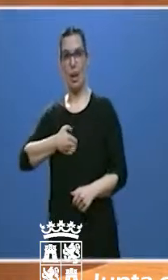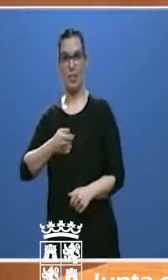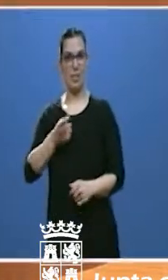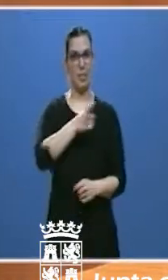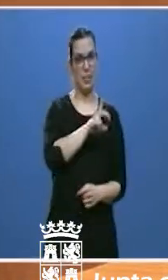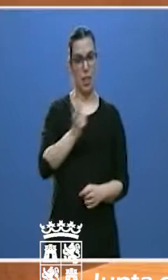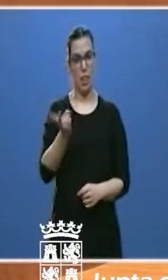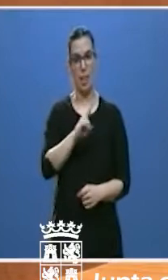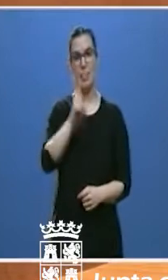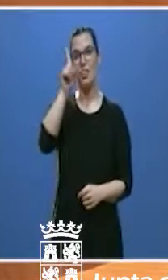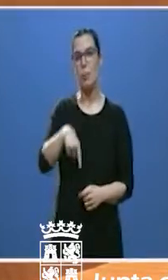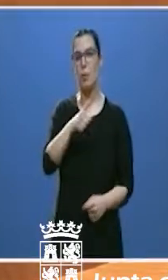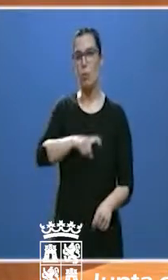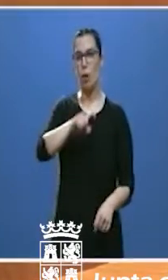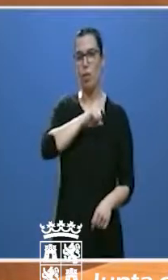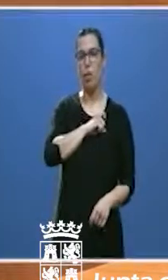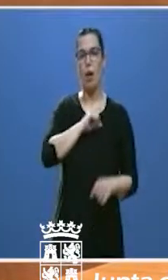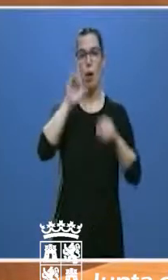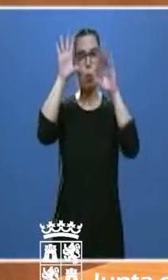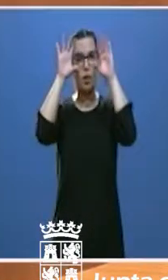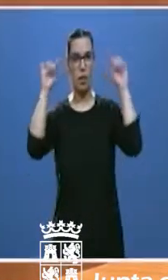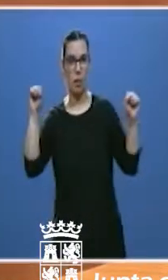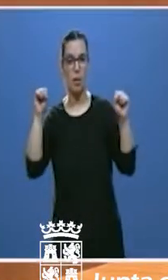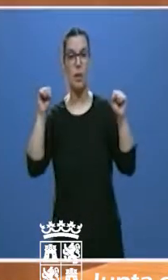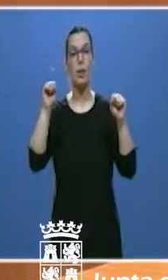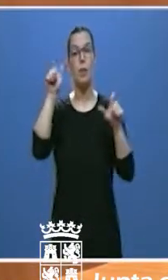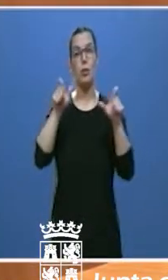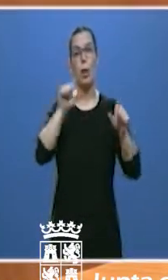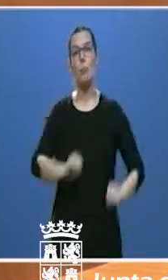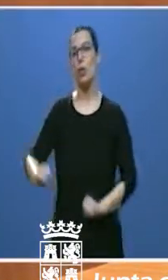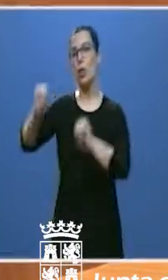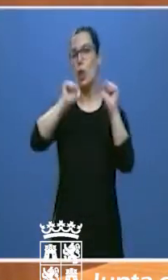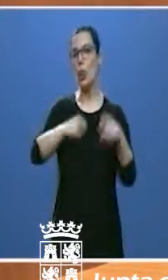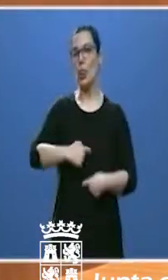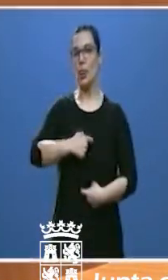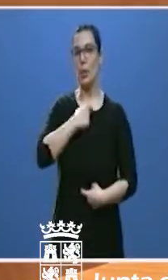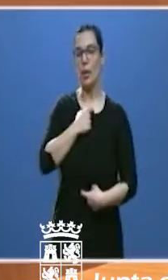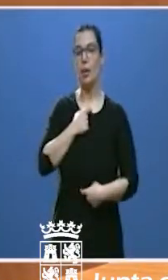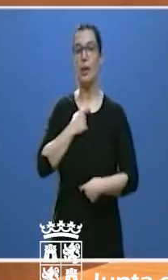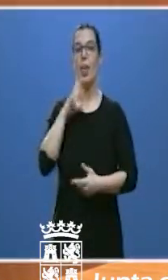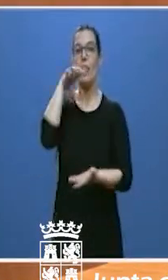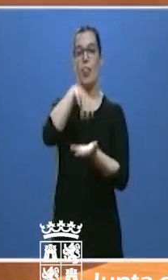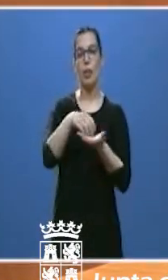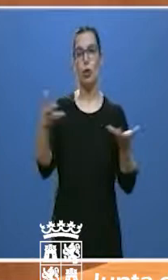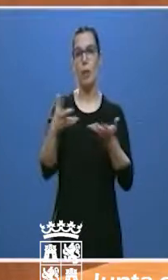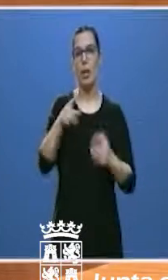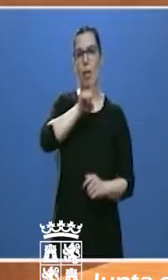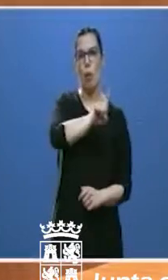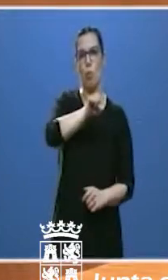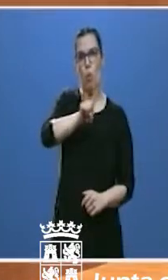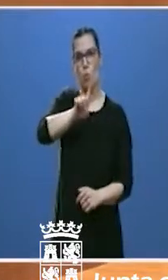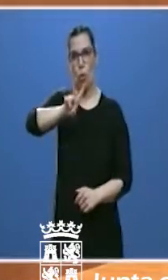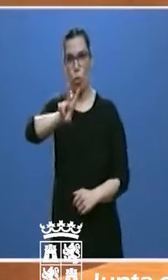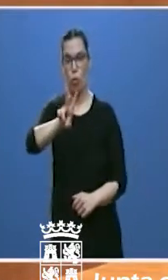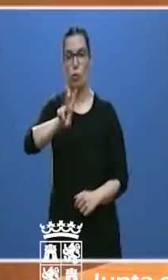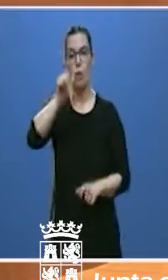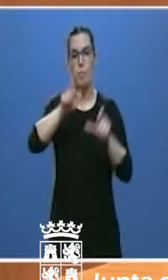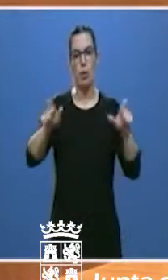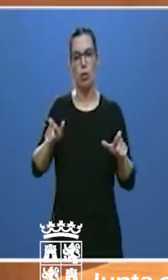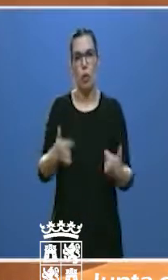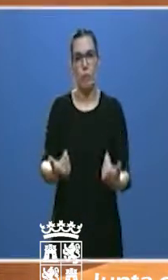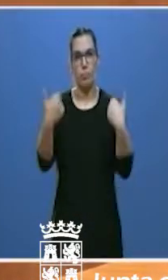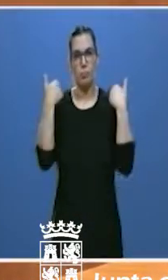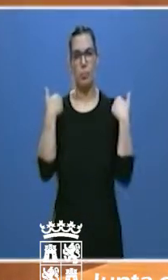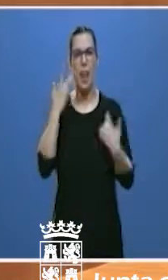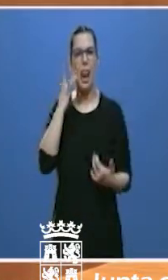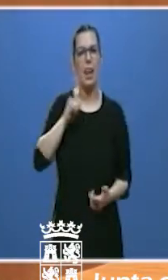los cuerpos y fuerzas de seguridad. Al personal de protección civil. Al centro de emergencias 112. A los encargados de la limpieza